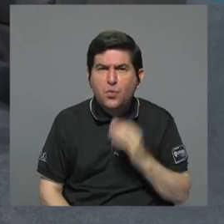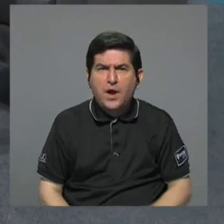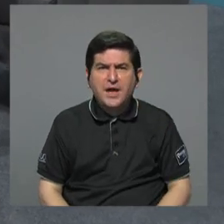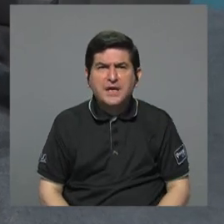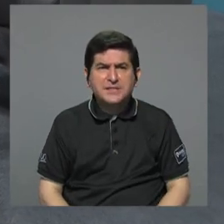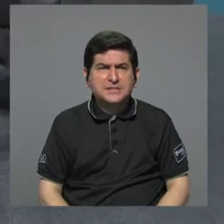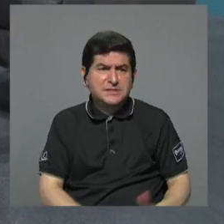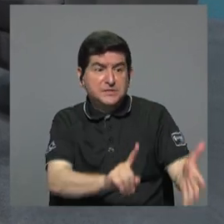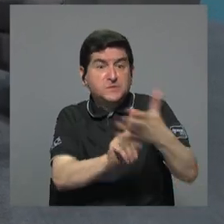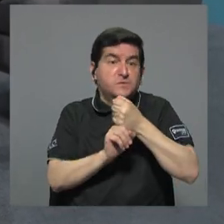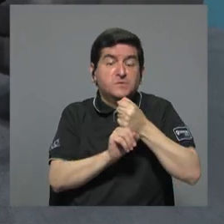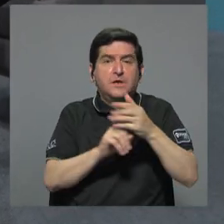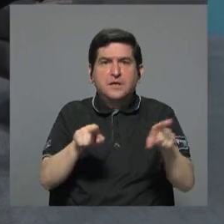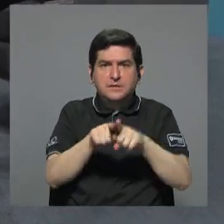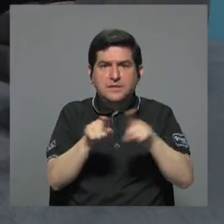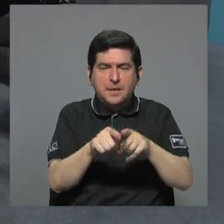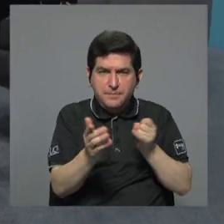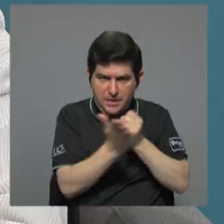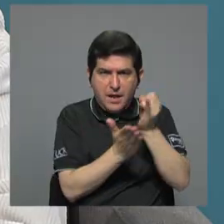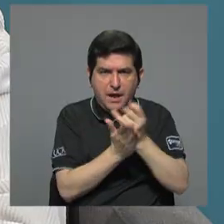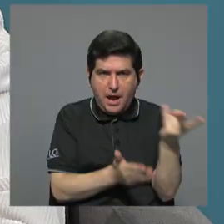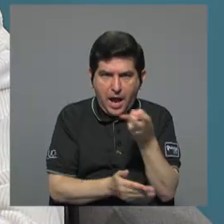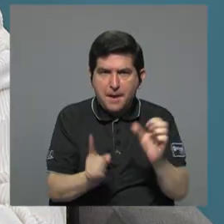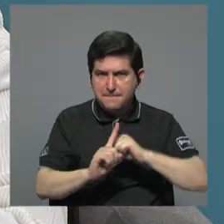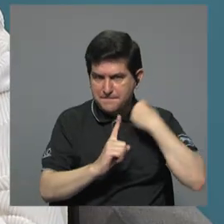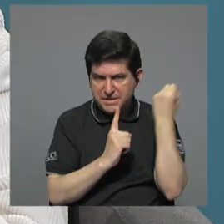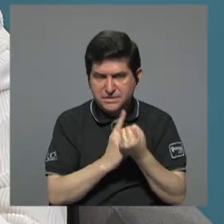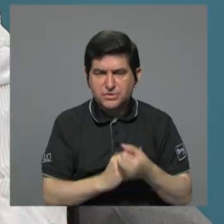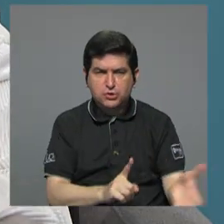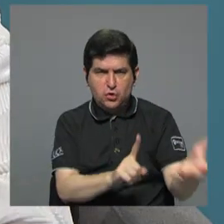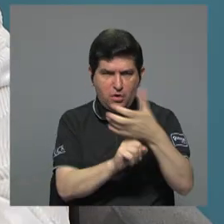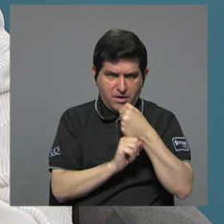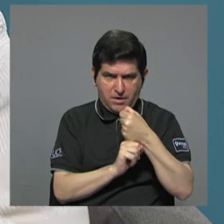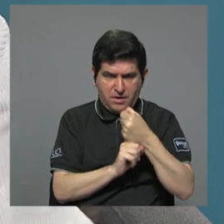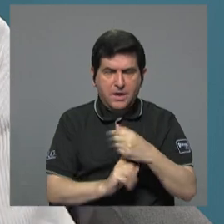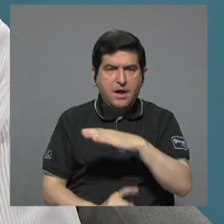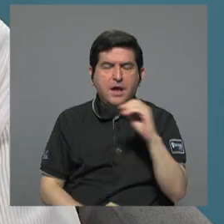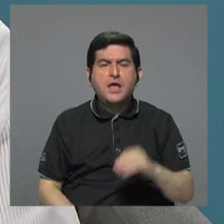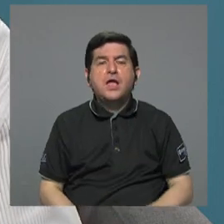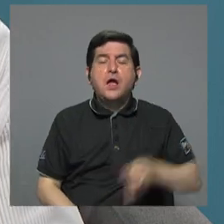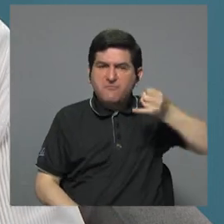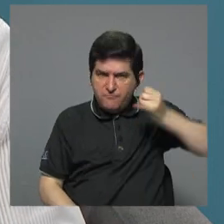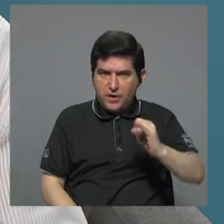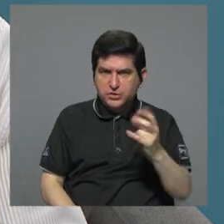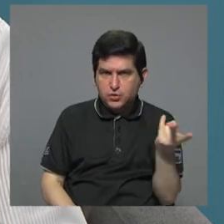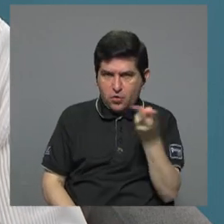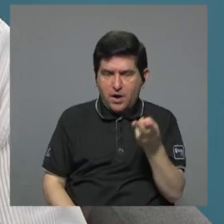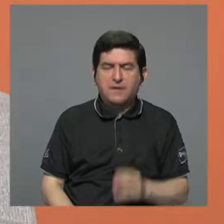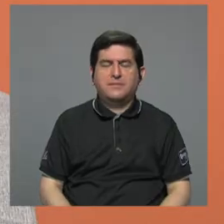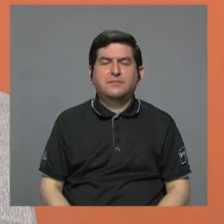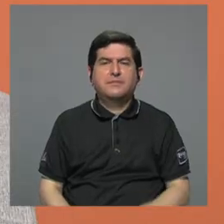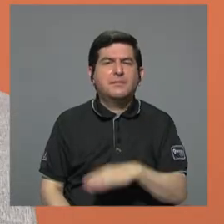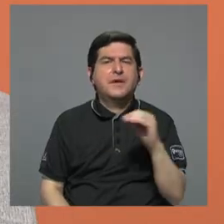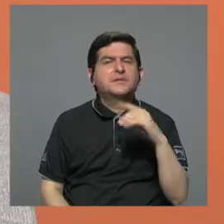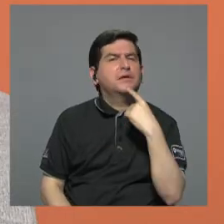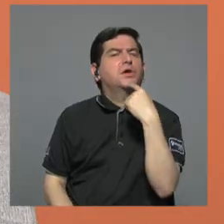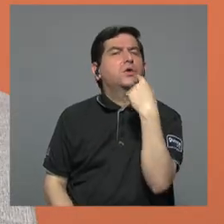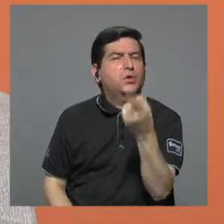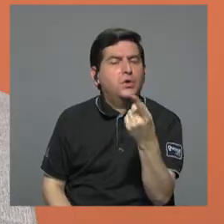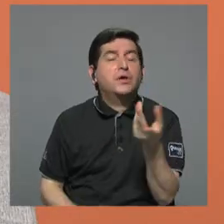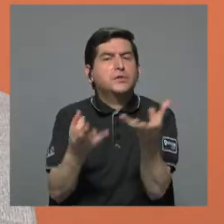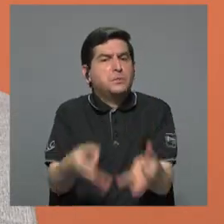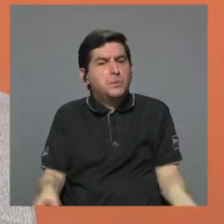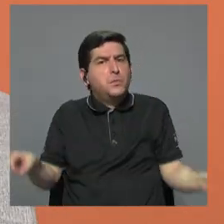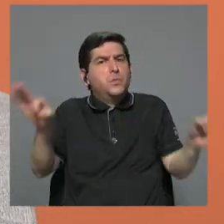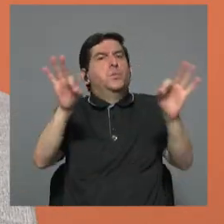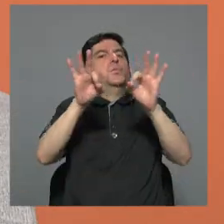retenciones, porque también están siendo investigadas por ambas cosas, por una retención indebida y por violación. Y con eso que usted dice, muy